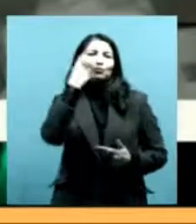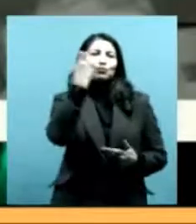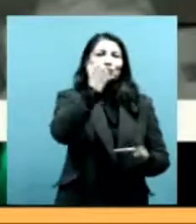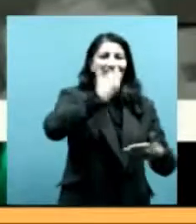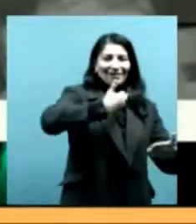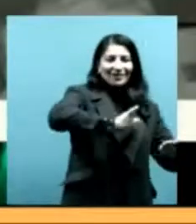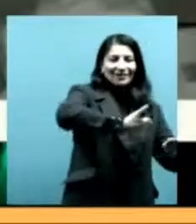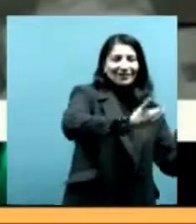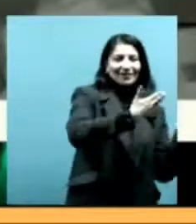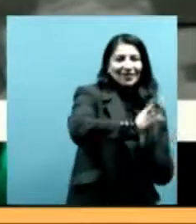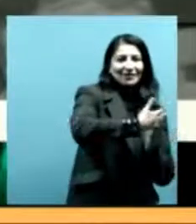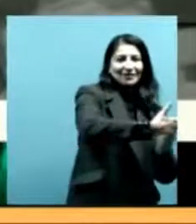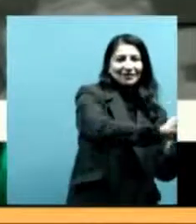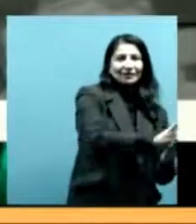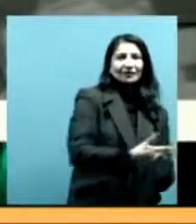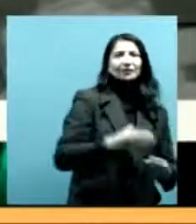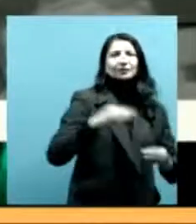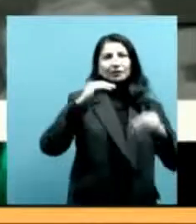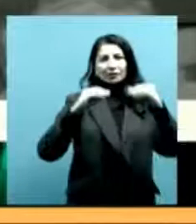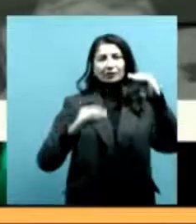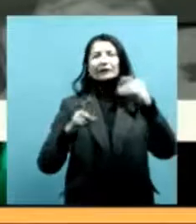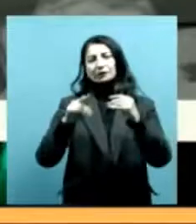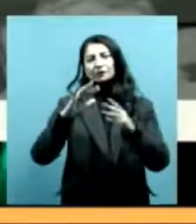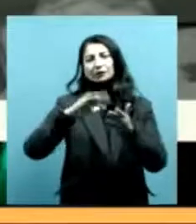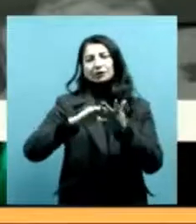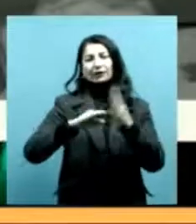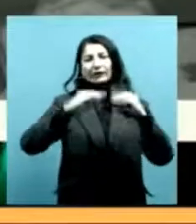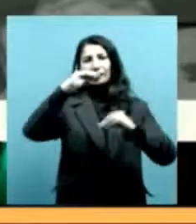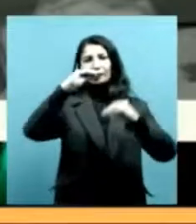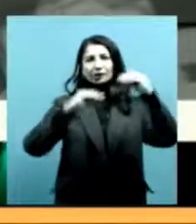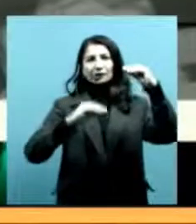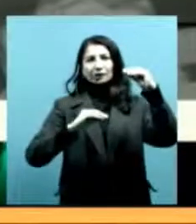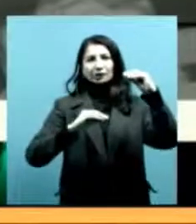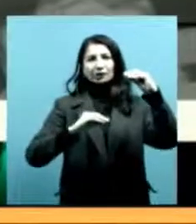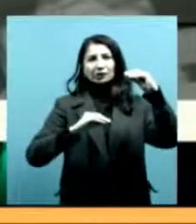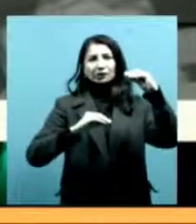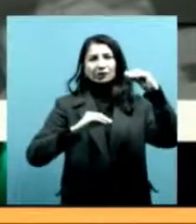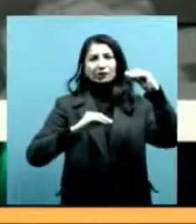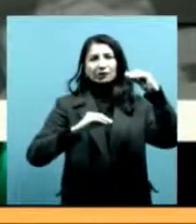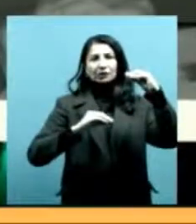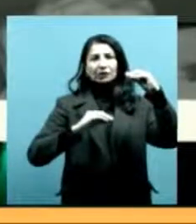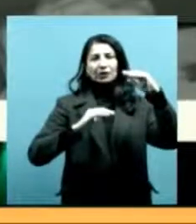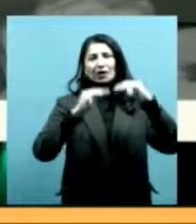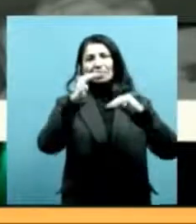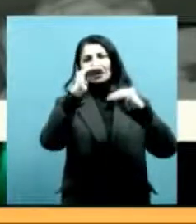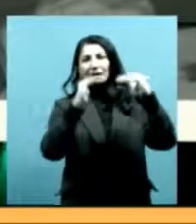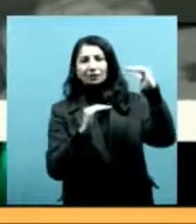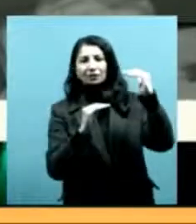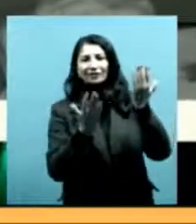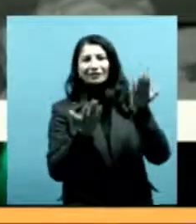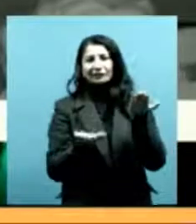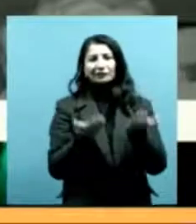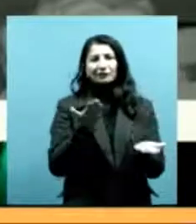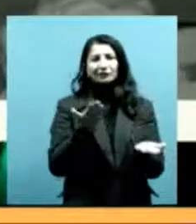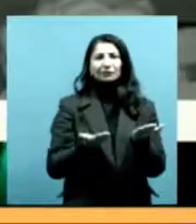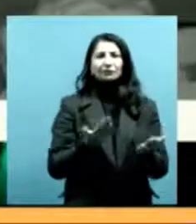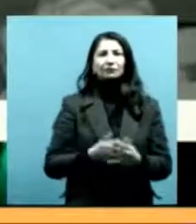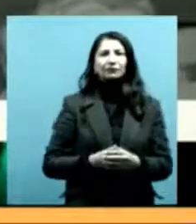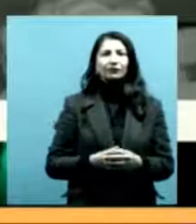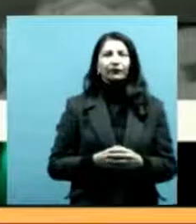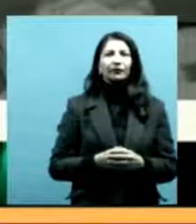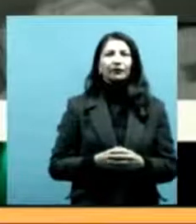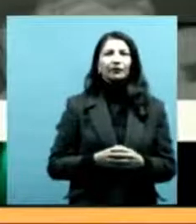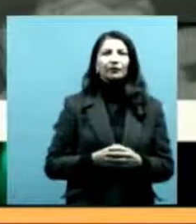Ahora, esta desigualdad, que decimos que es constitutiva de esas pruebas y de esa producción de papeles,